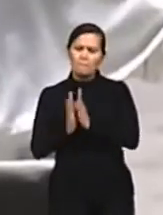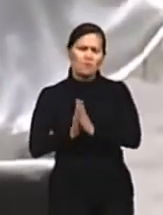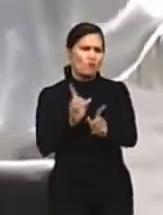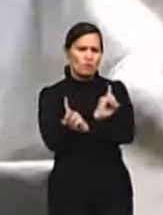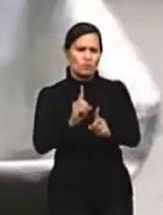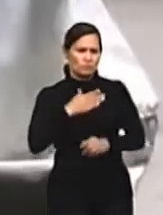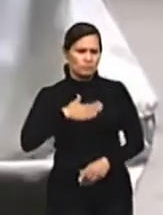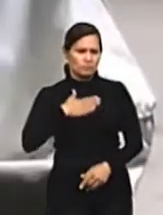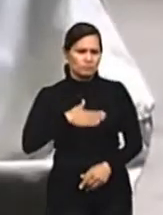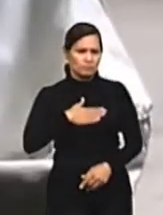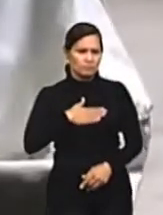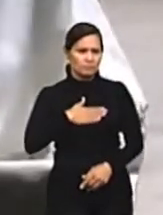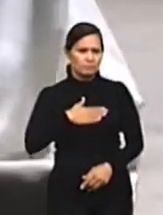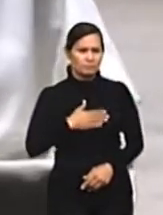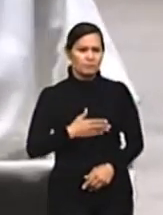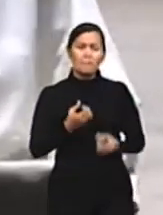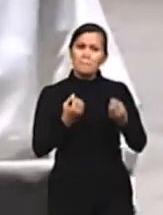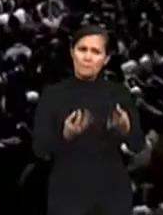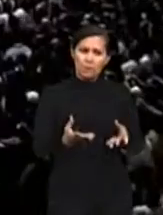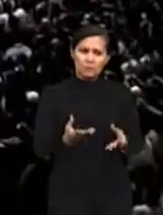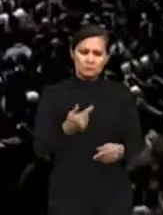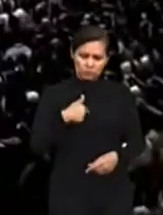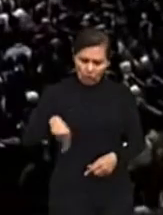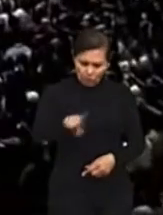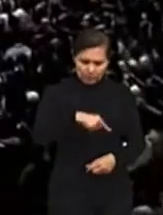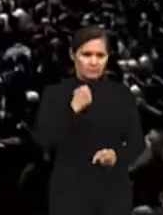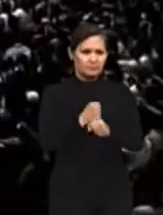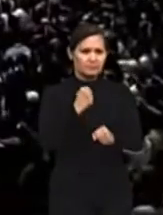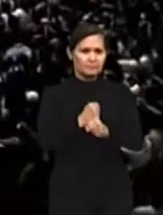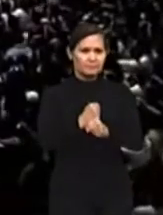excluir. ¿Está claro? Por eso creo que tienen que trabajar.